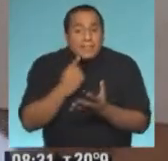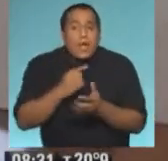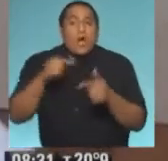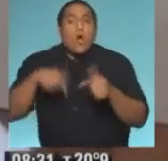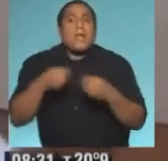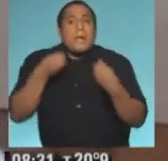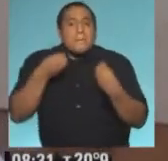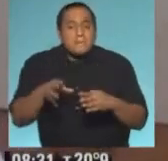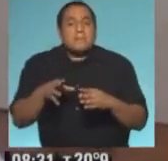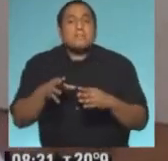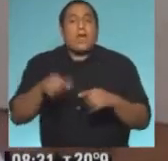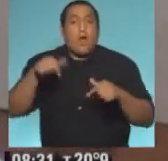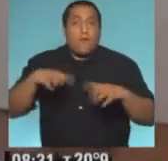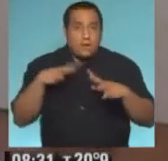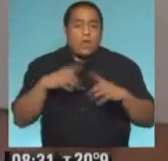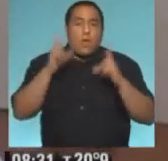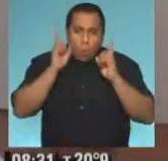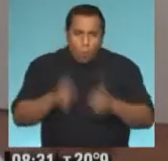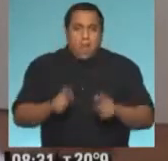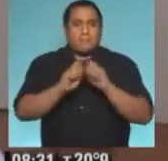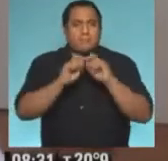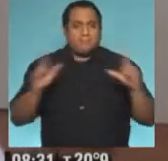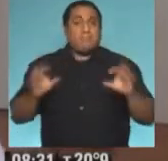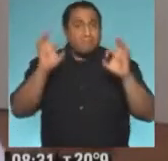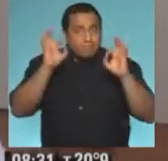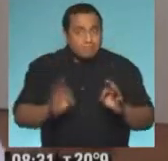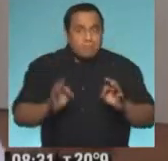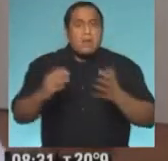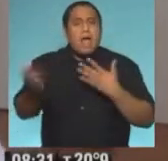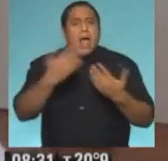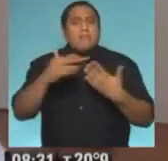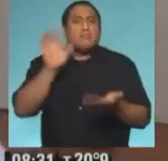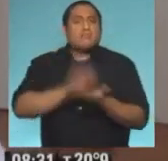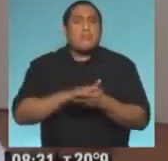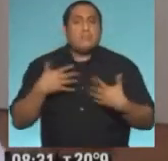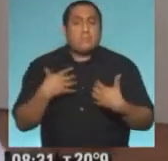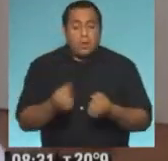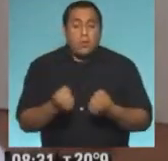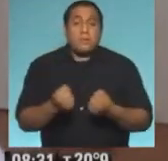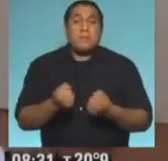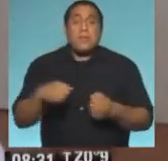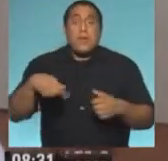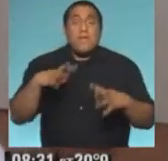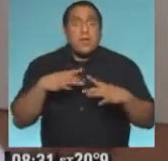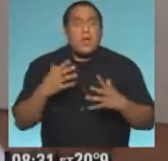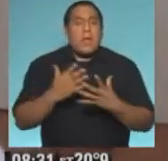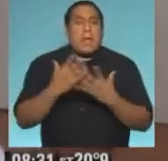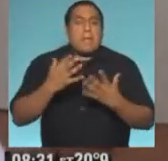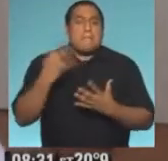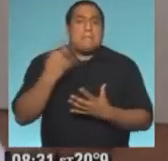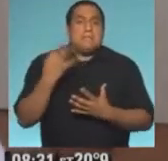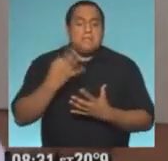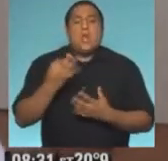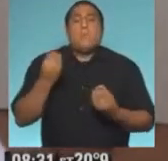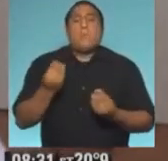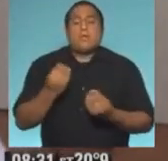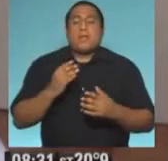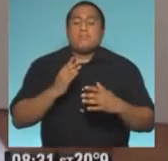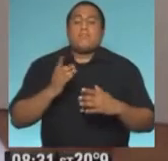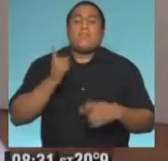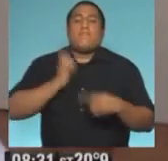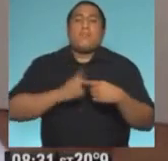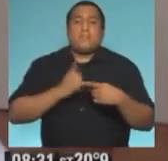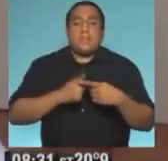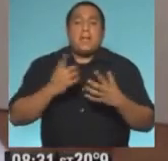Hoy arrancamos aún en feriado. Estamos acá siempre listos para hablar de salud y también en un feriado muy particular porque justamente se celebra